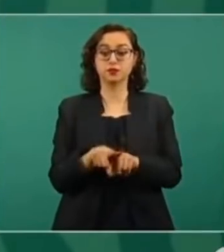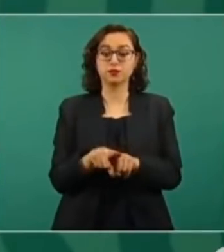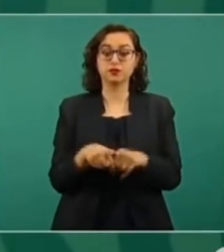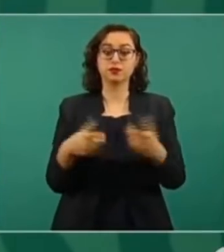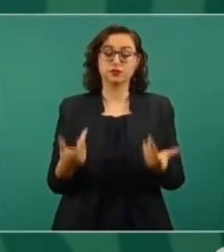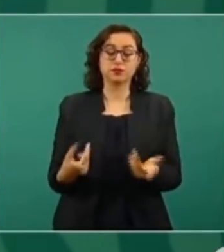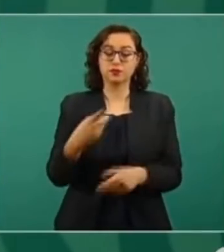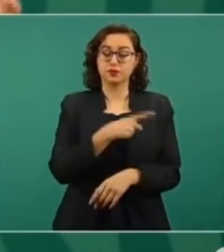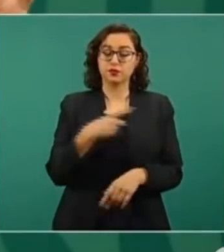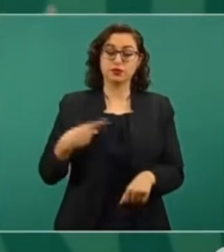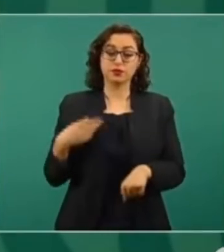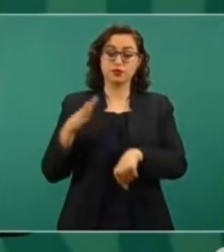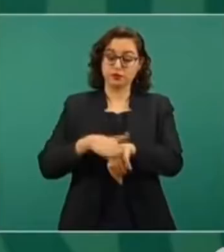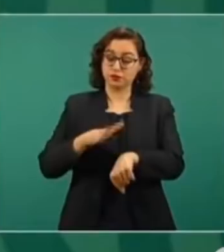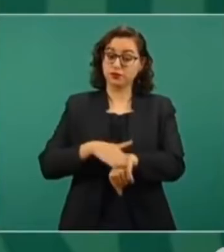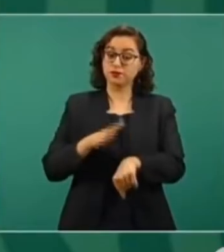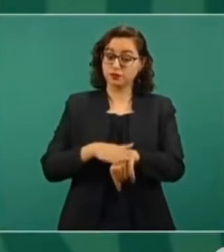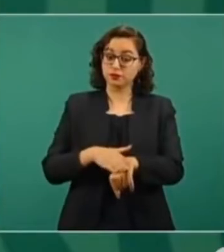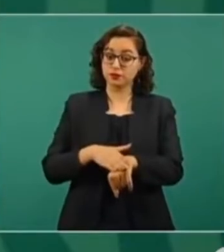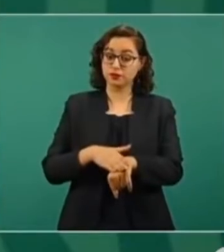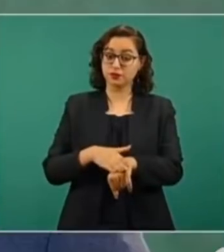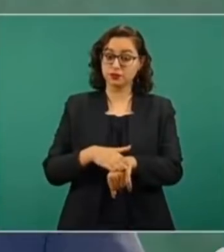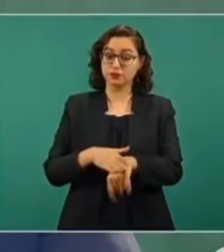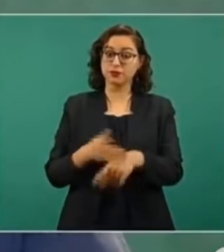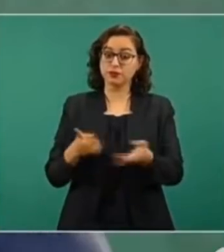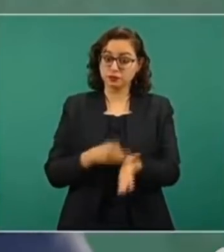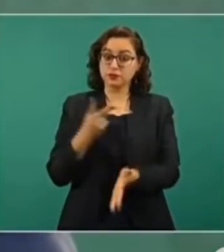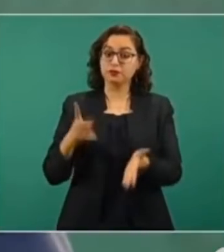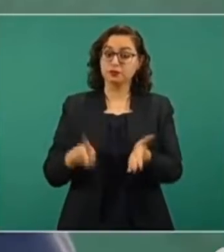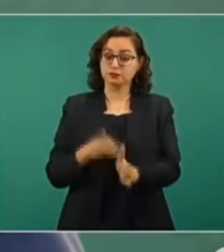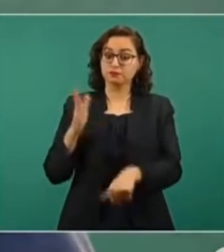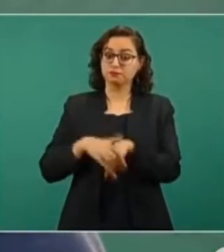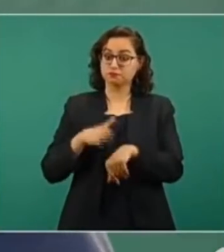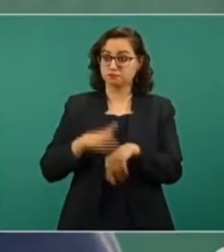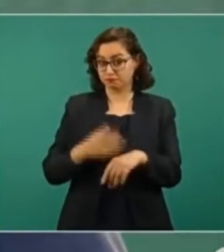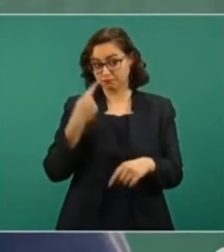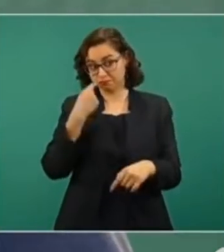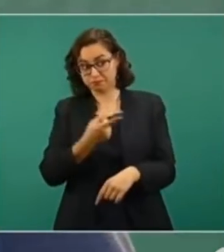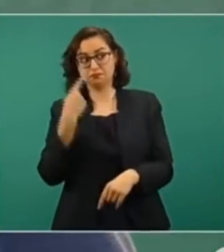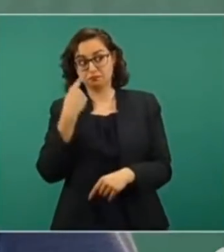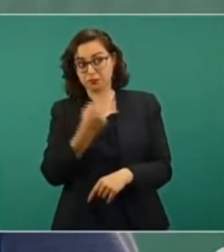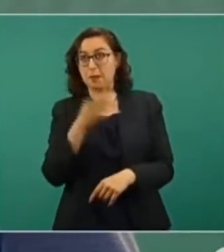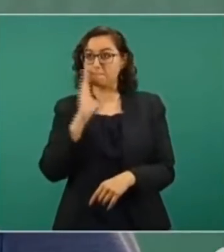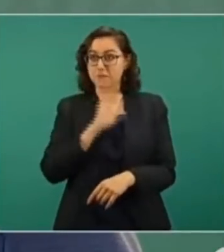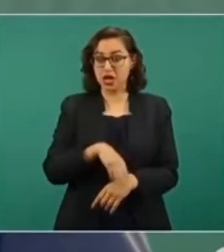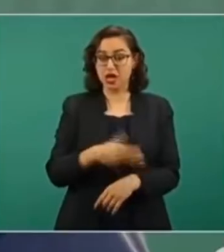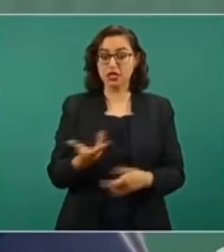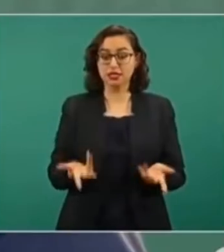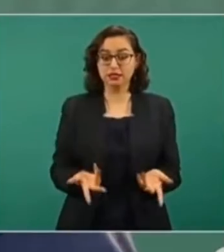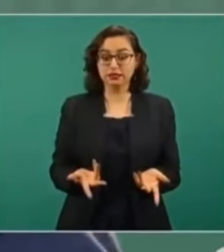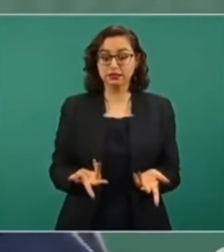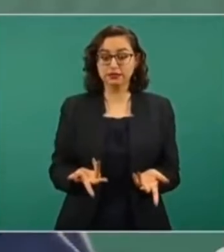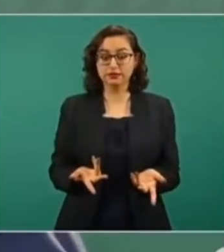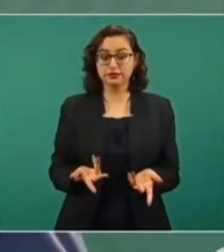sobre estas actuaciones que además